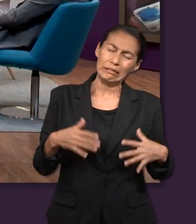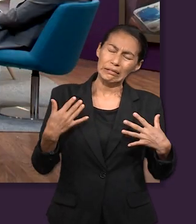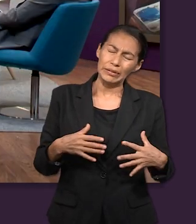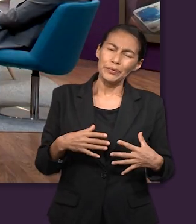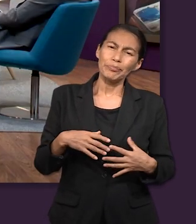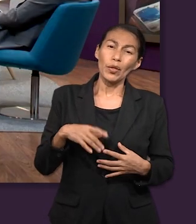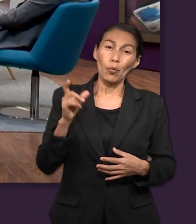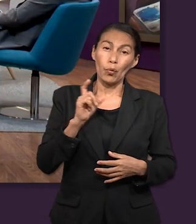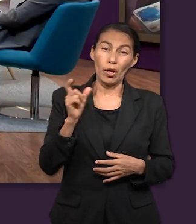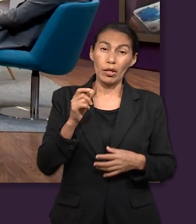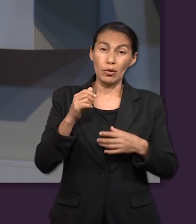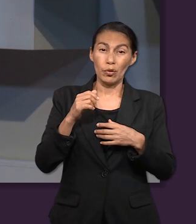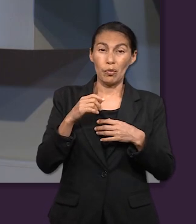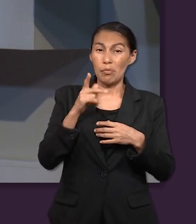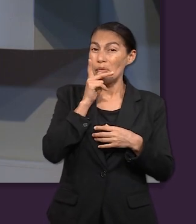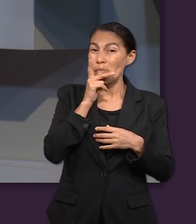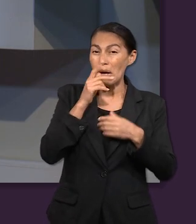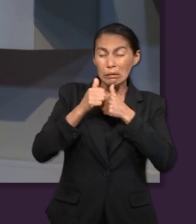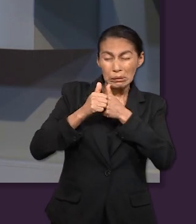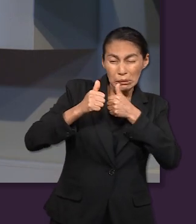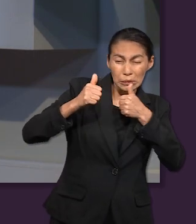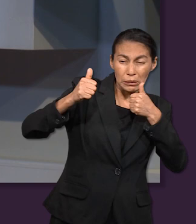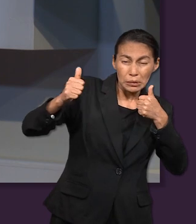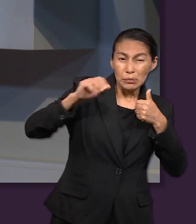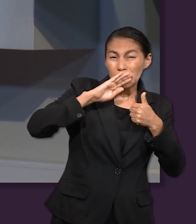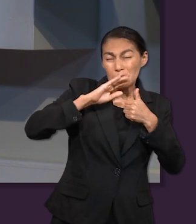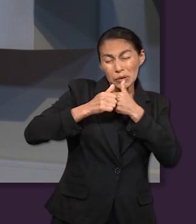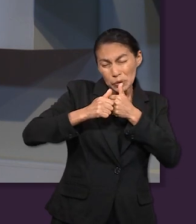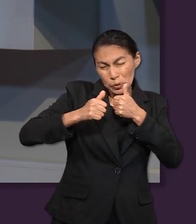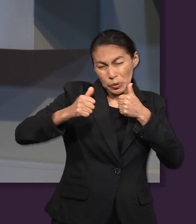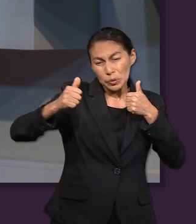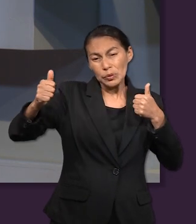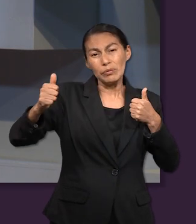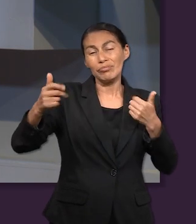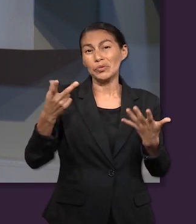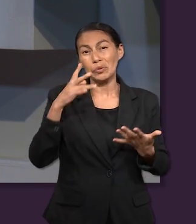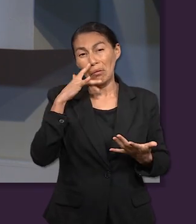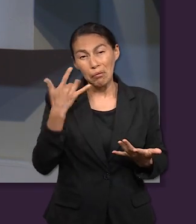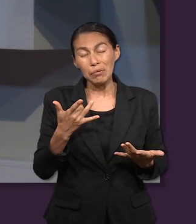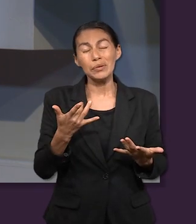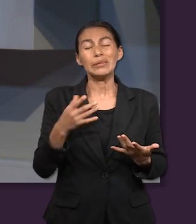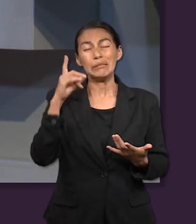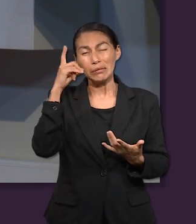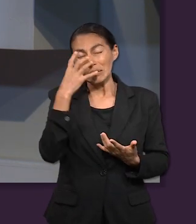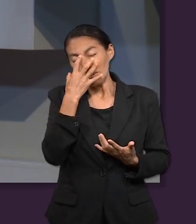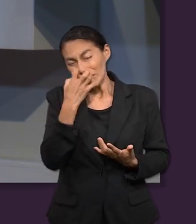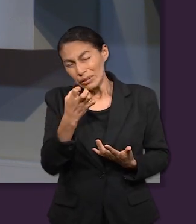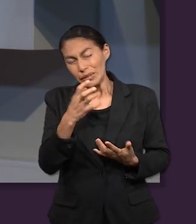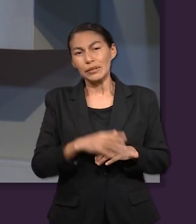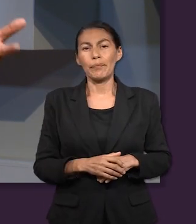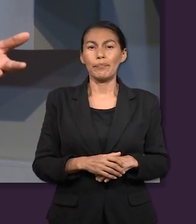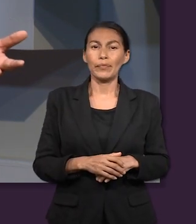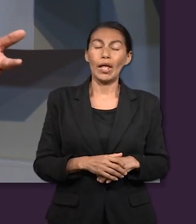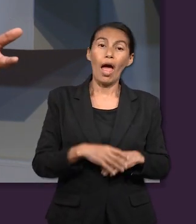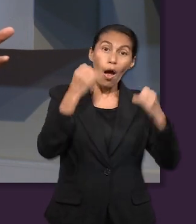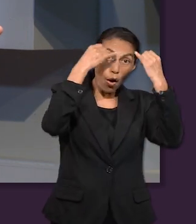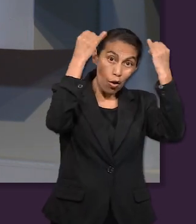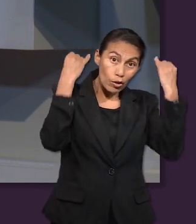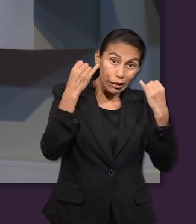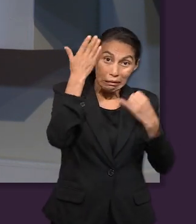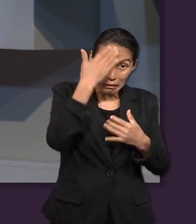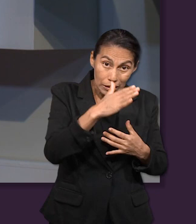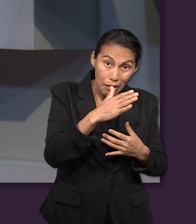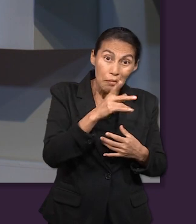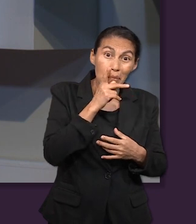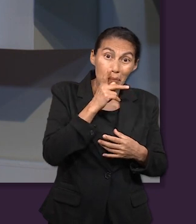estar lejos de casa, estar lejos de padre, es triste, ¿verdad? Jacob ya se enteró que José está vivo. Está vivo.